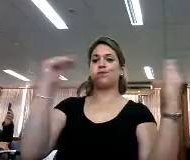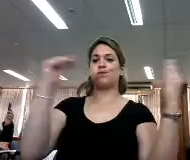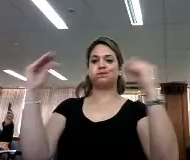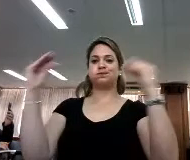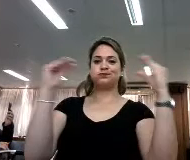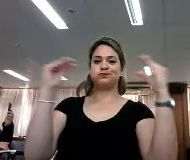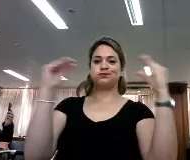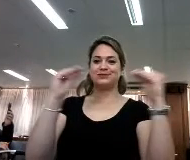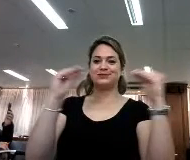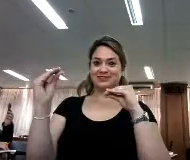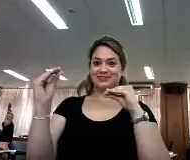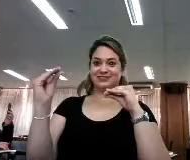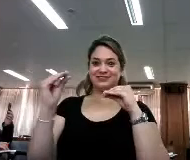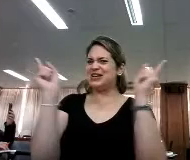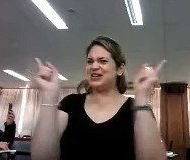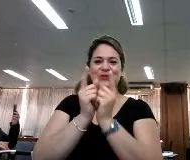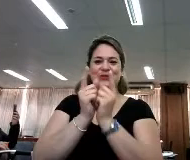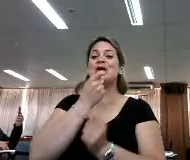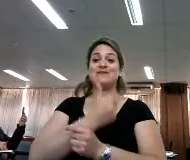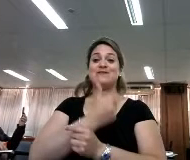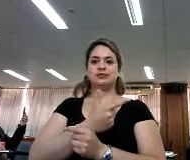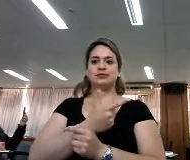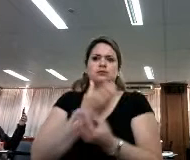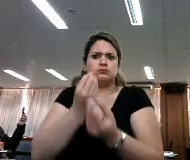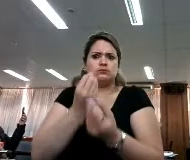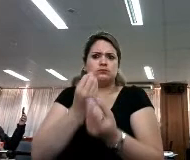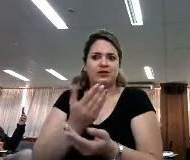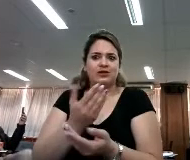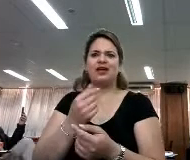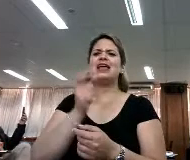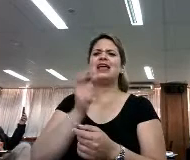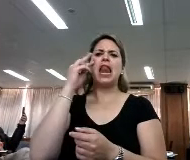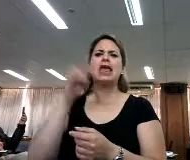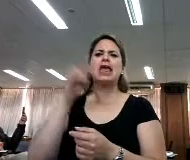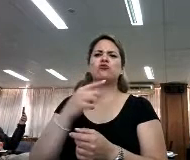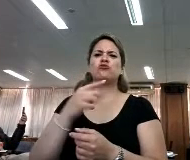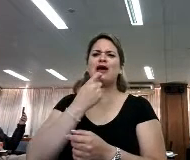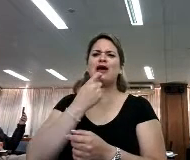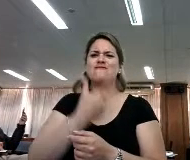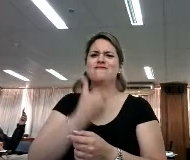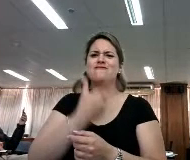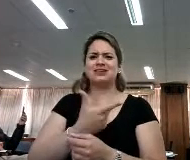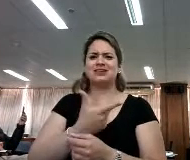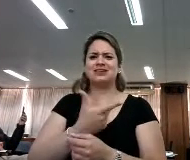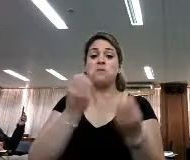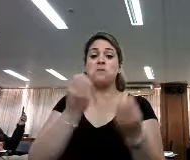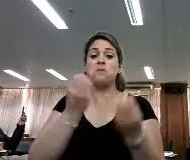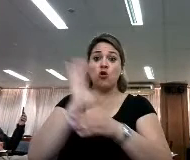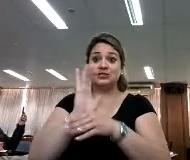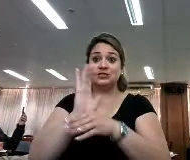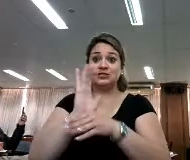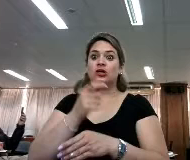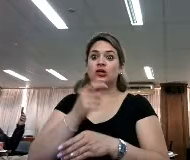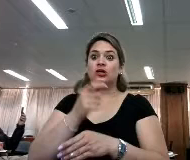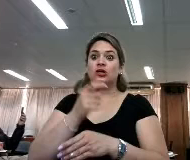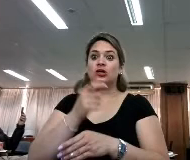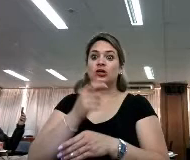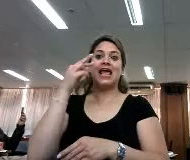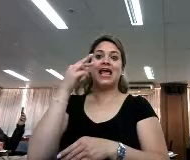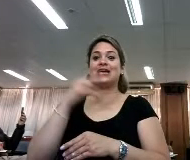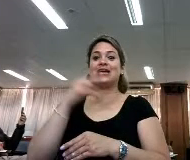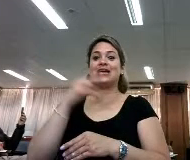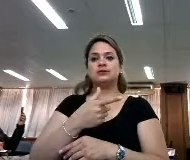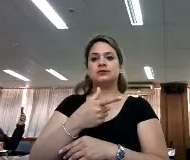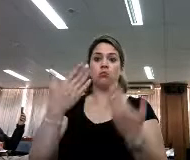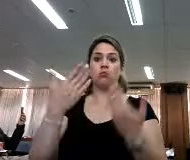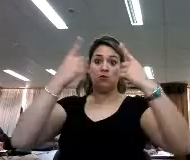concisos. ¿Y por qué les estoy hablando de la lectura fácil? Porque todos estos conceptos de la lectura fácil los podemos llevar a la